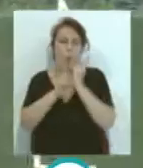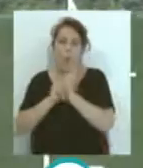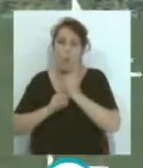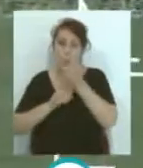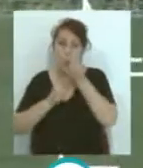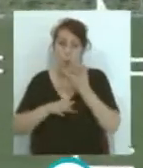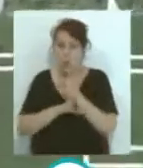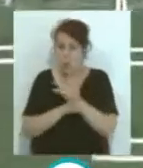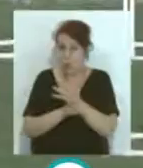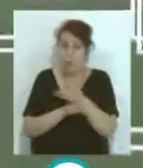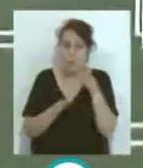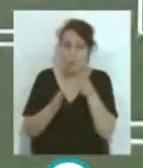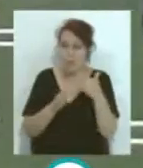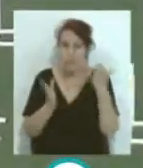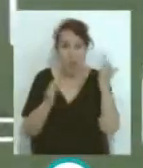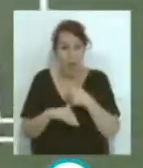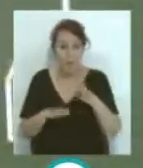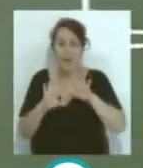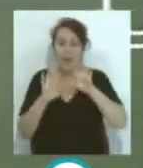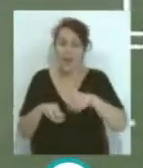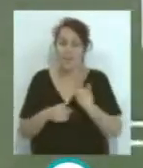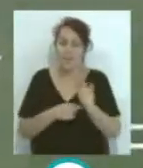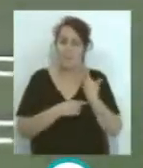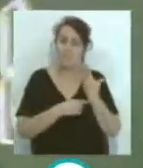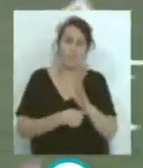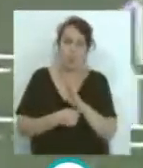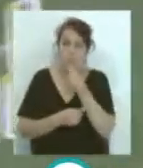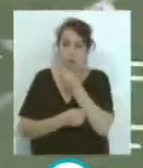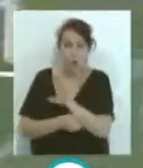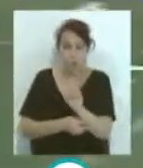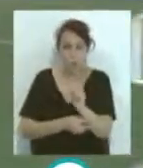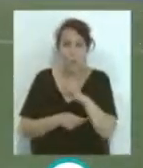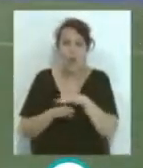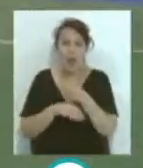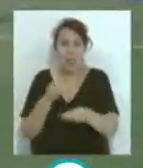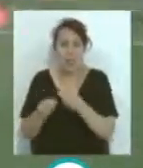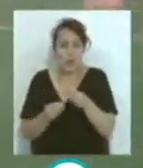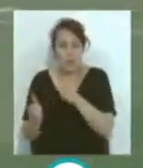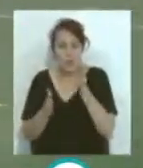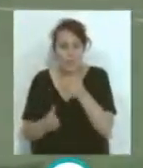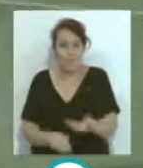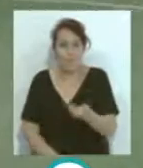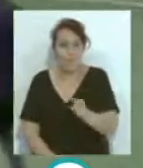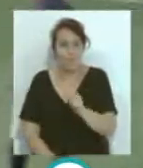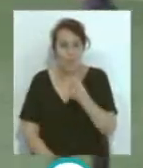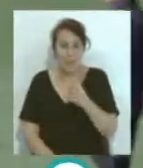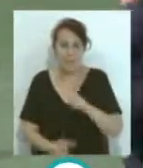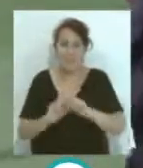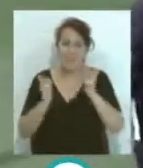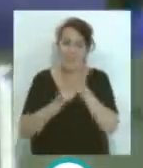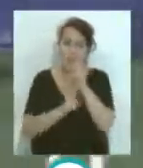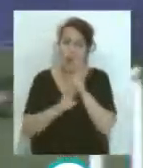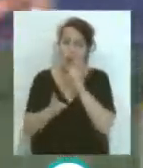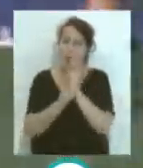jugadores no estuvieran en ese momento... ...que el Cádiz no ofreciera quizá... ...su mejor versión... ...para hacerlo en el momento que era más determinante... ...enfrentando a rivales...